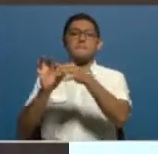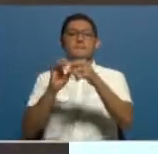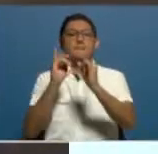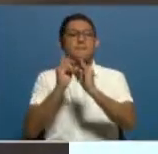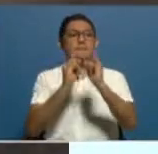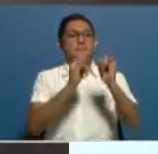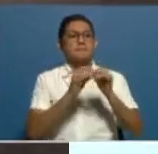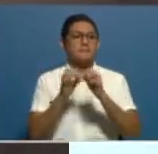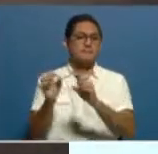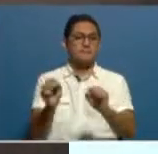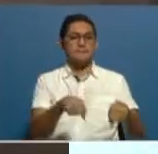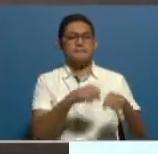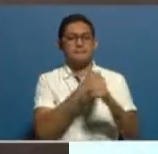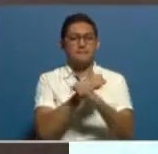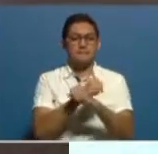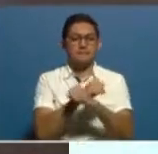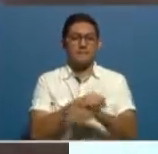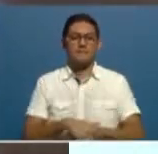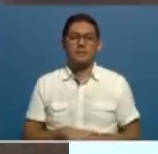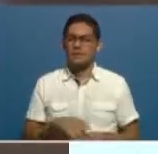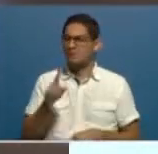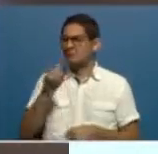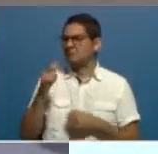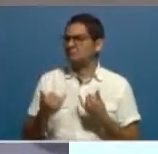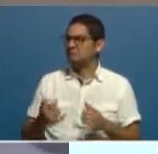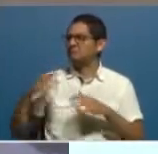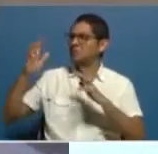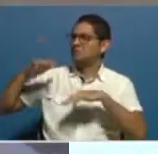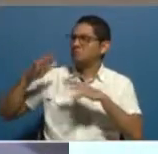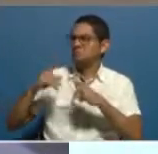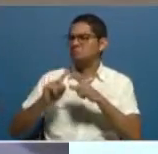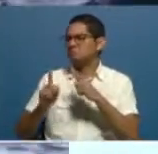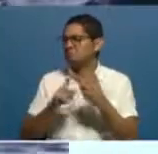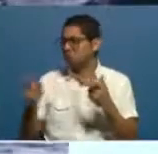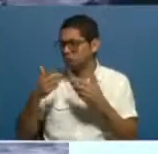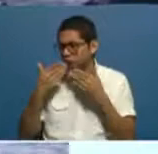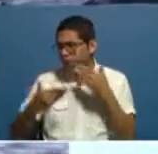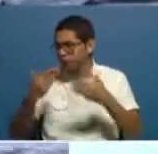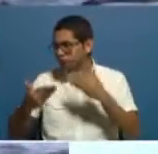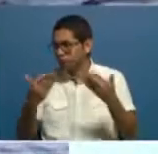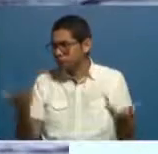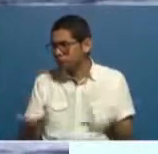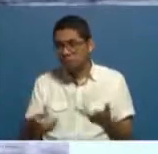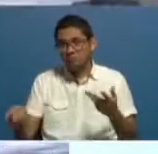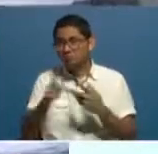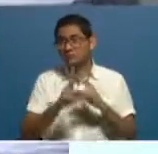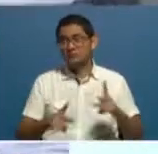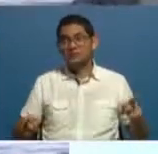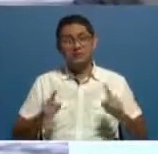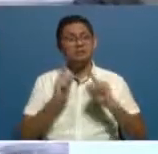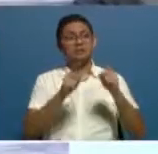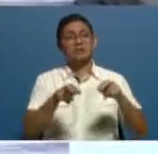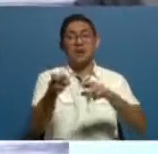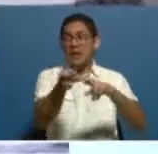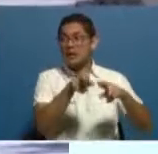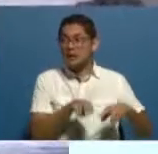para la seguridad de la población. Con base al clima actual, ¿qué recomendaciones dan a aquellas personas que quieran ir a ríos?